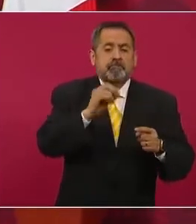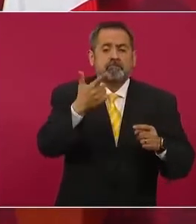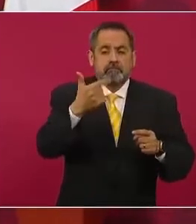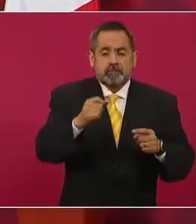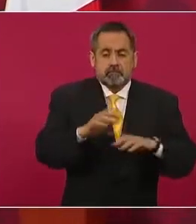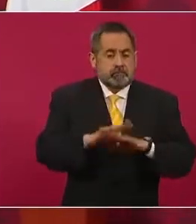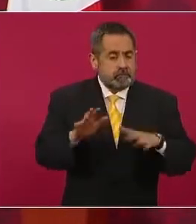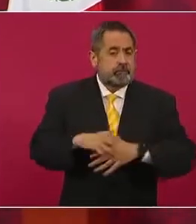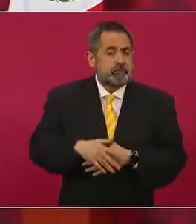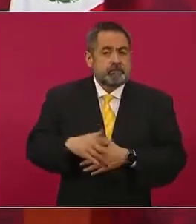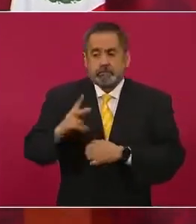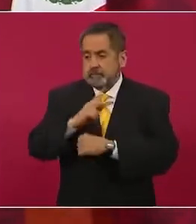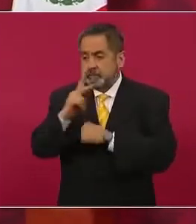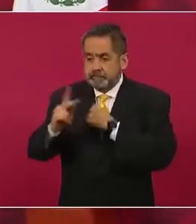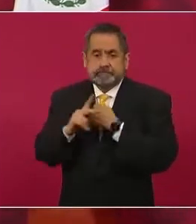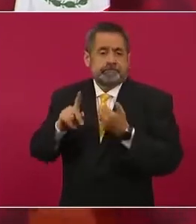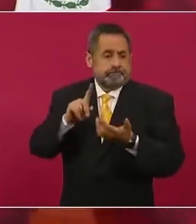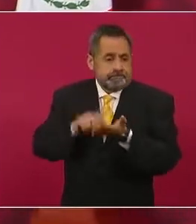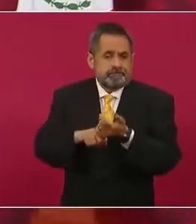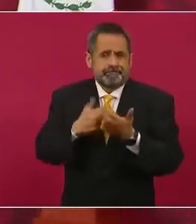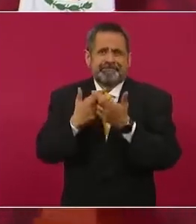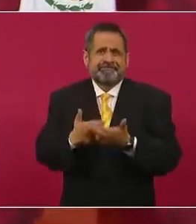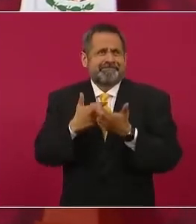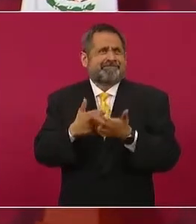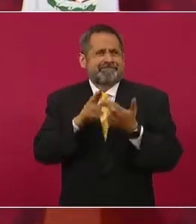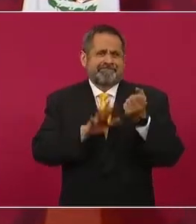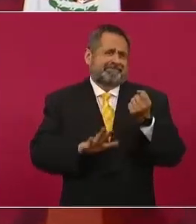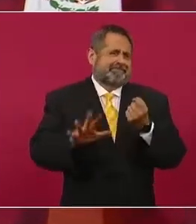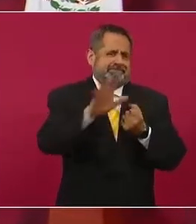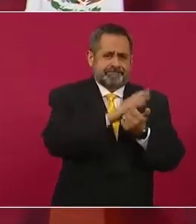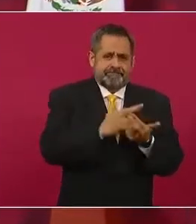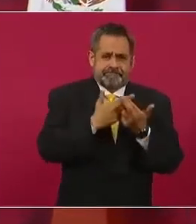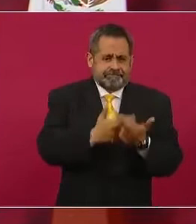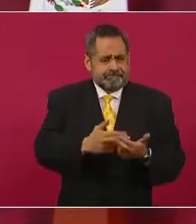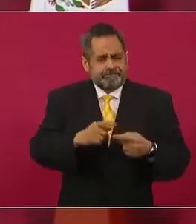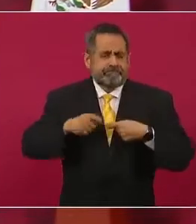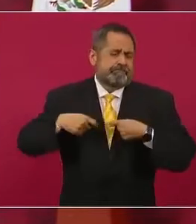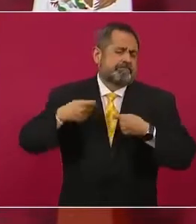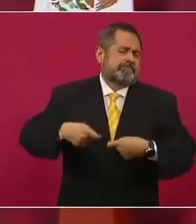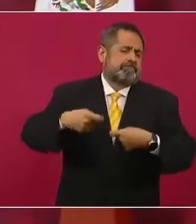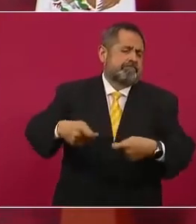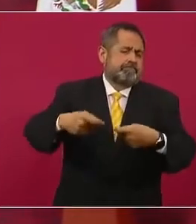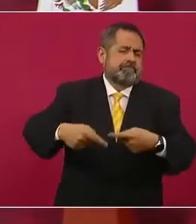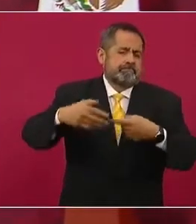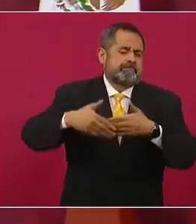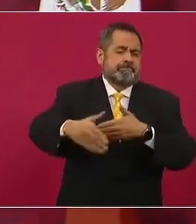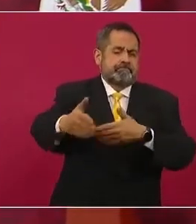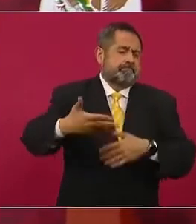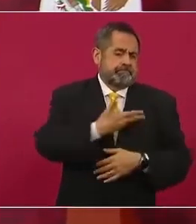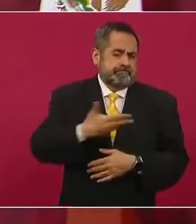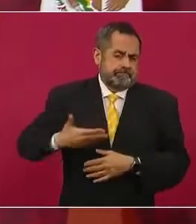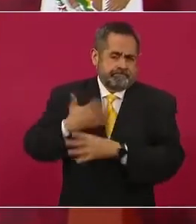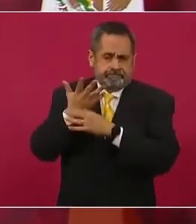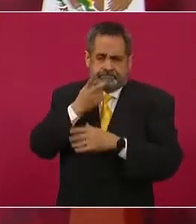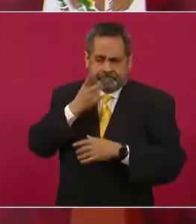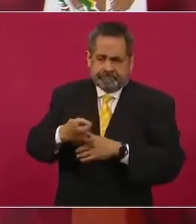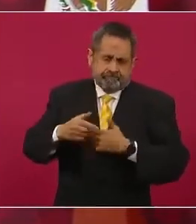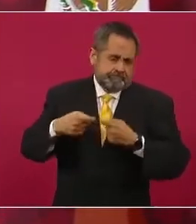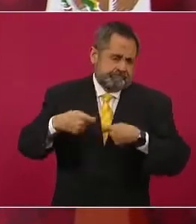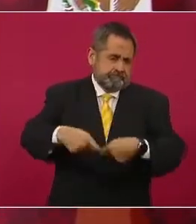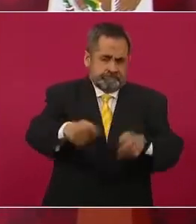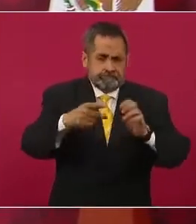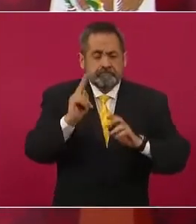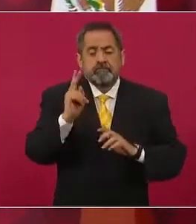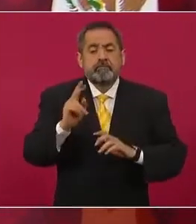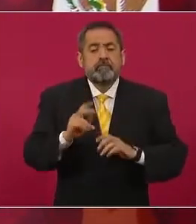de gas. El país tiene importantísimas reservas que quedarán allí para las próximas generaciones, como el presidente ha manifestado,